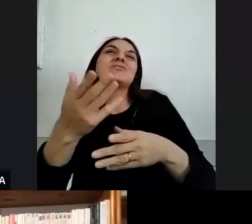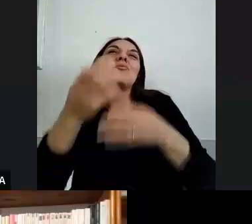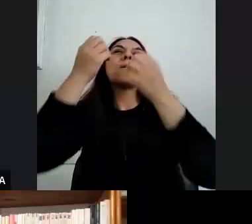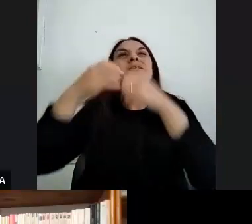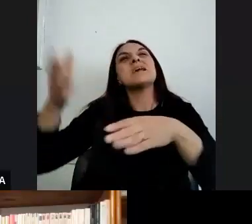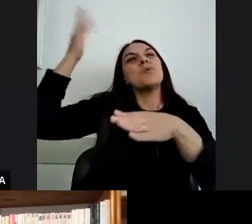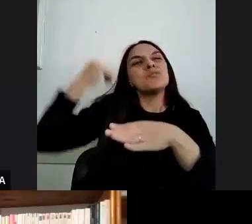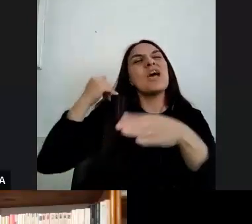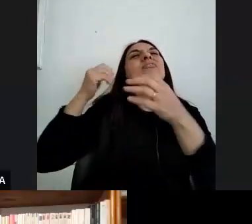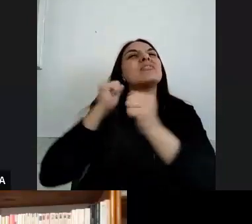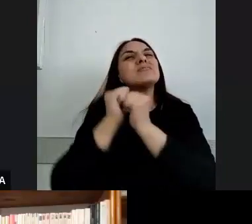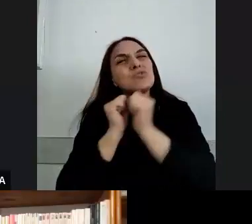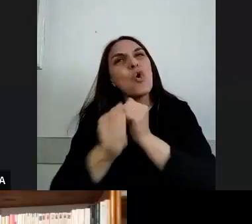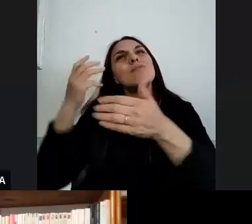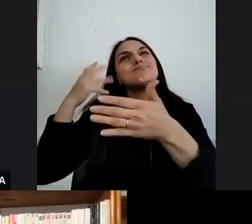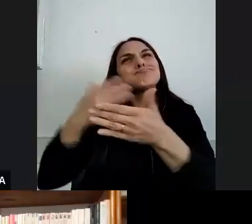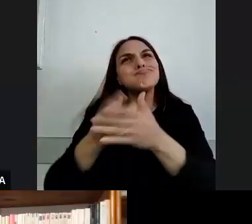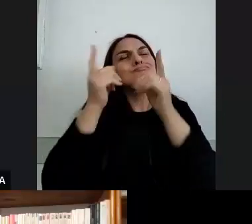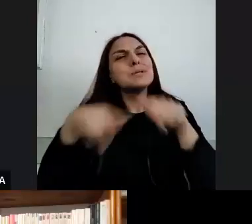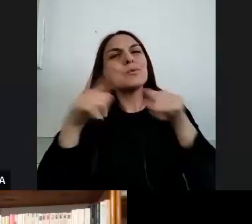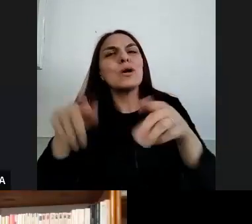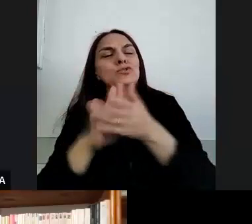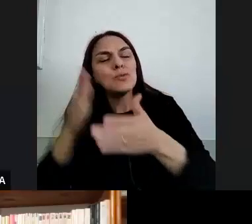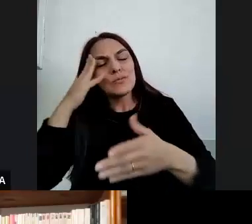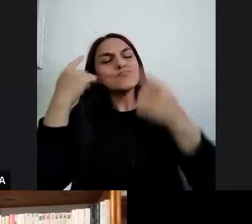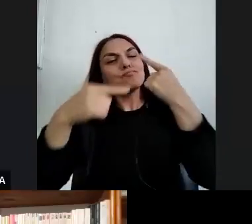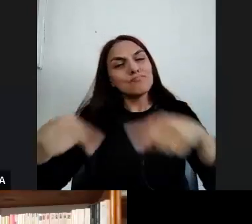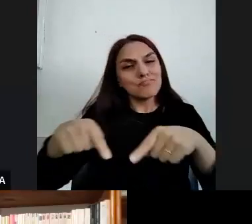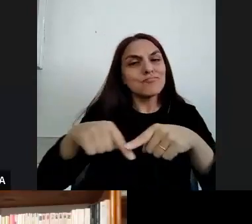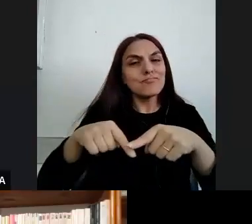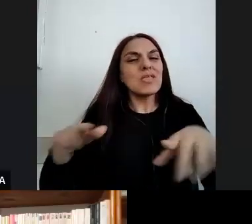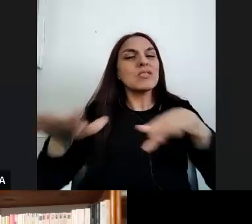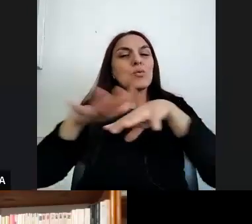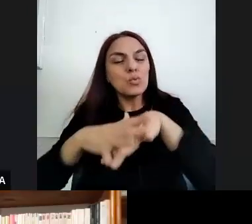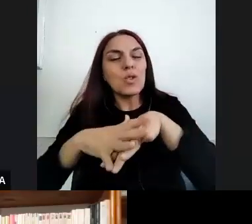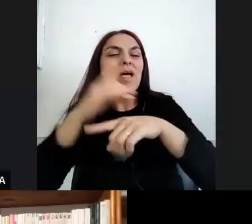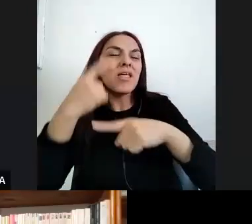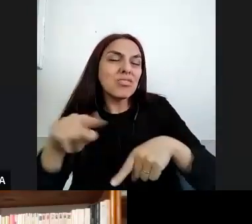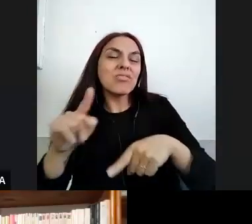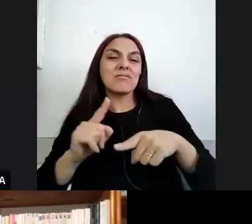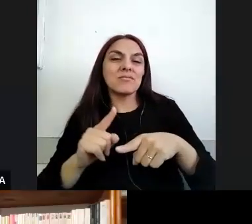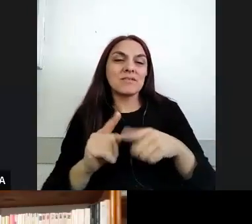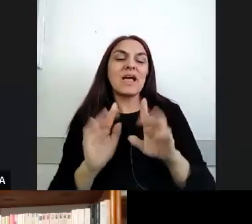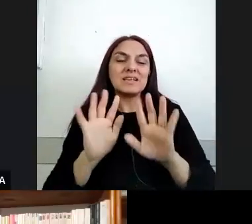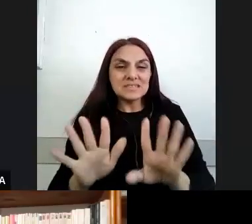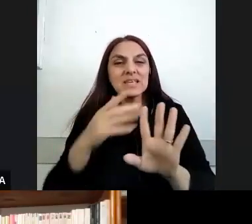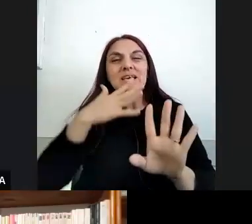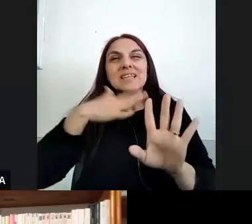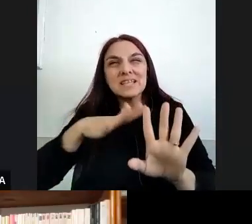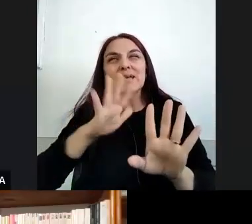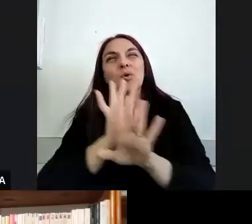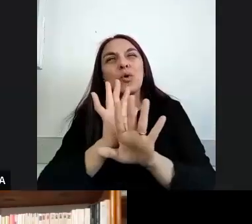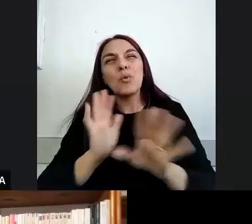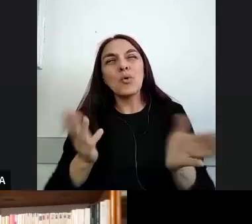educativo en términos de la interculturalidad y de la diversidad cultural y de la alteridad como también como un reconocimiento de